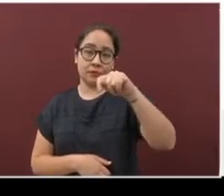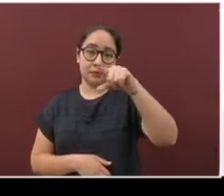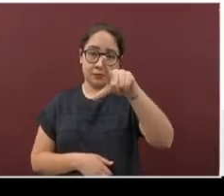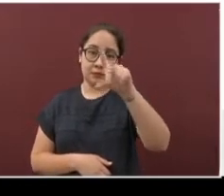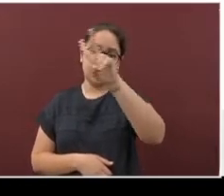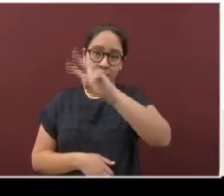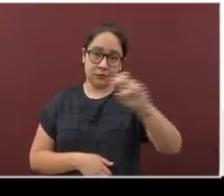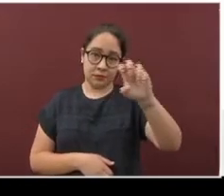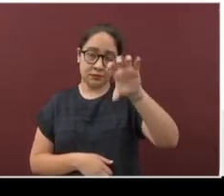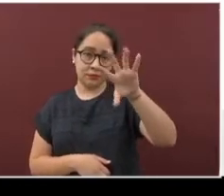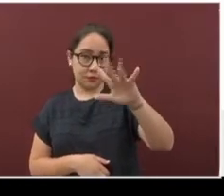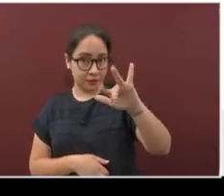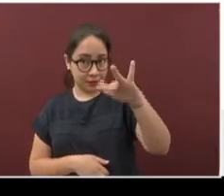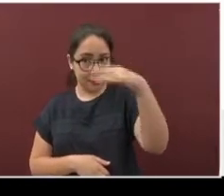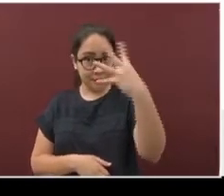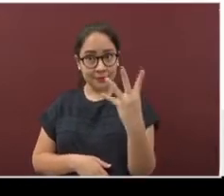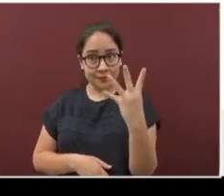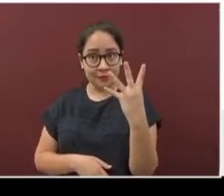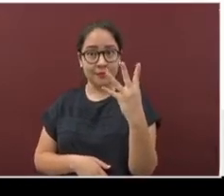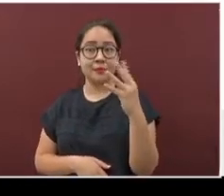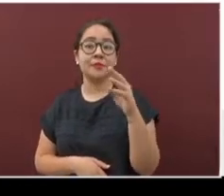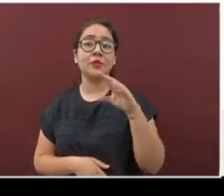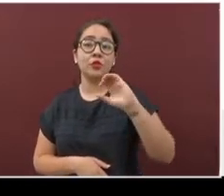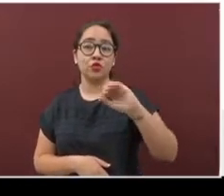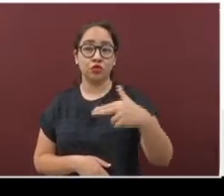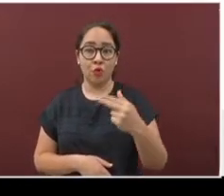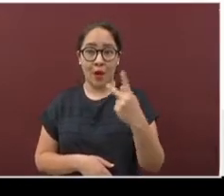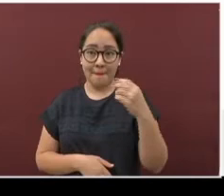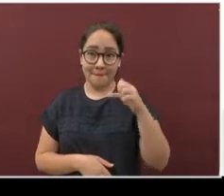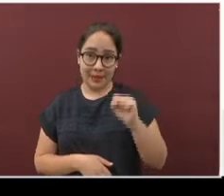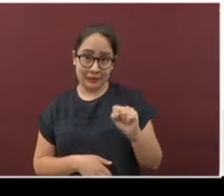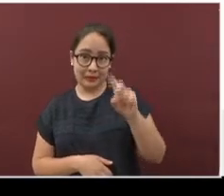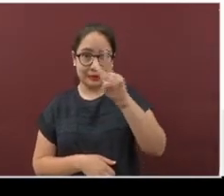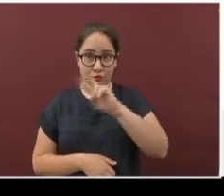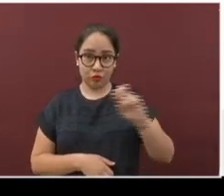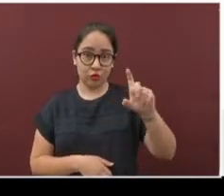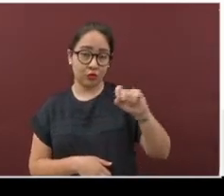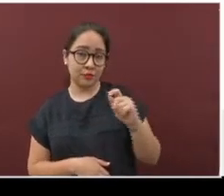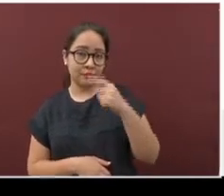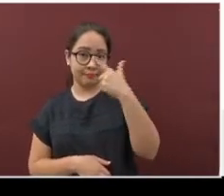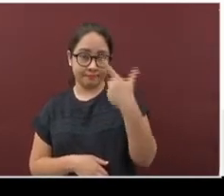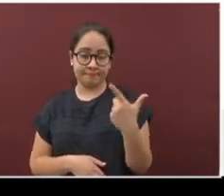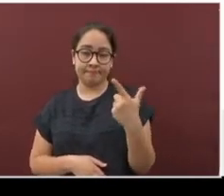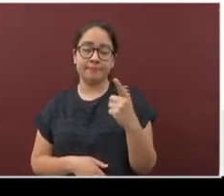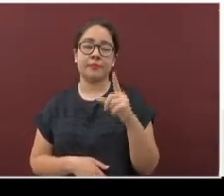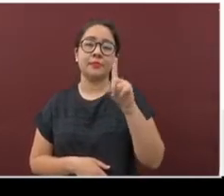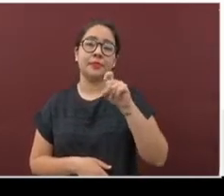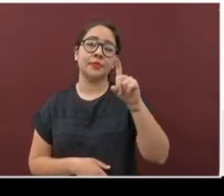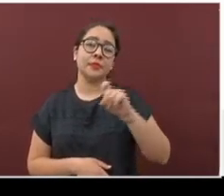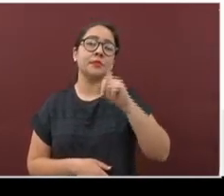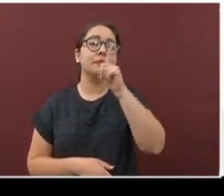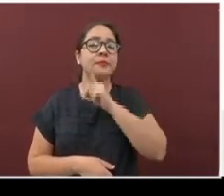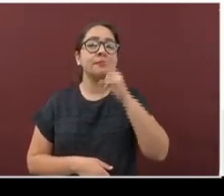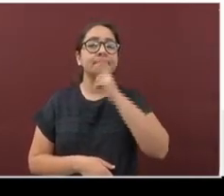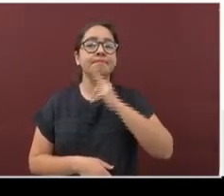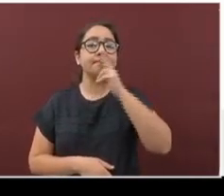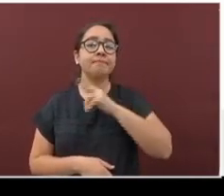254. Las Choapas con 227. Aguadulce